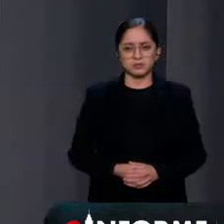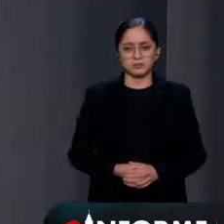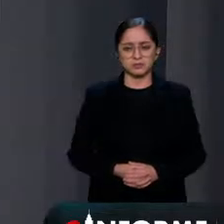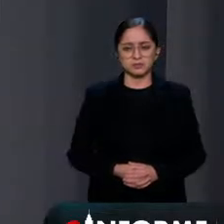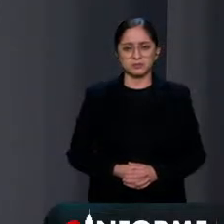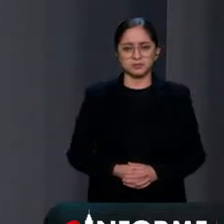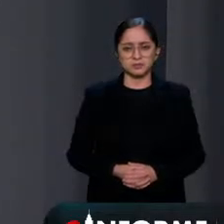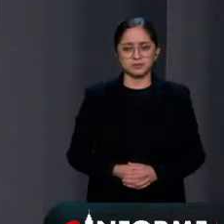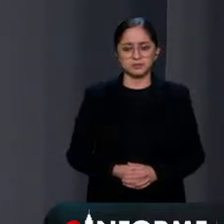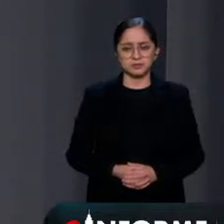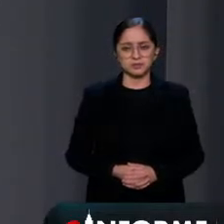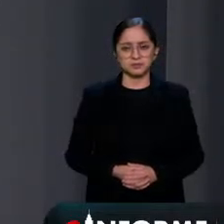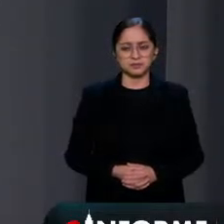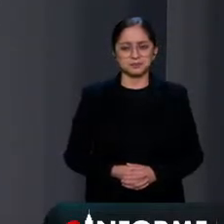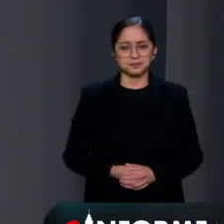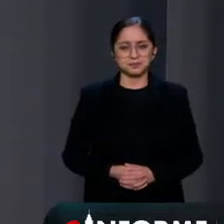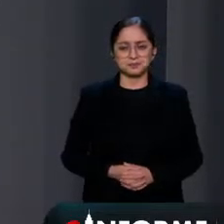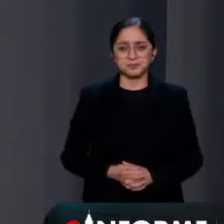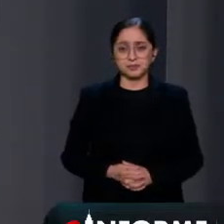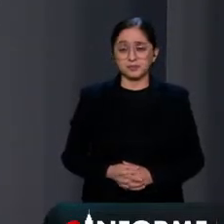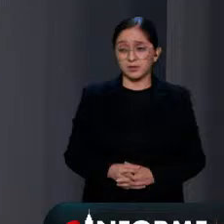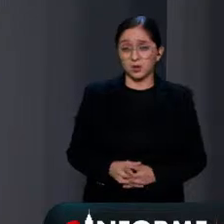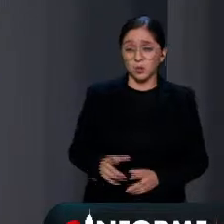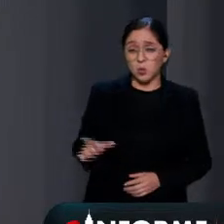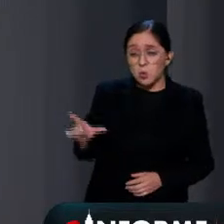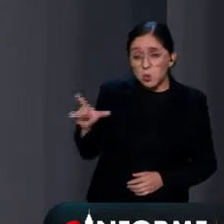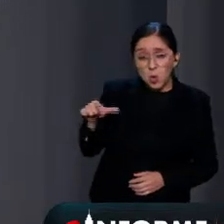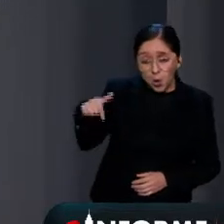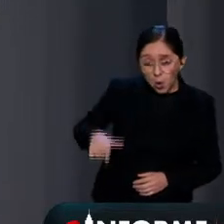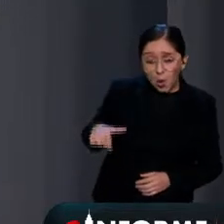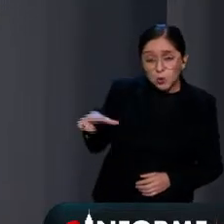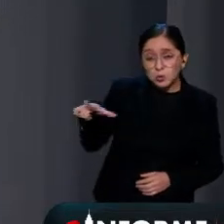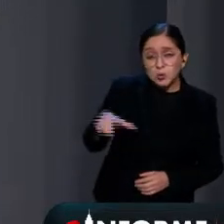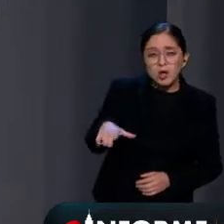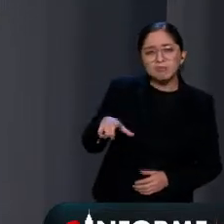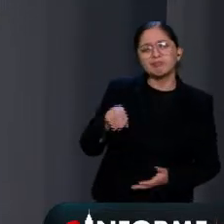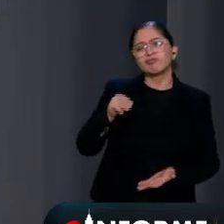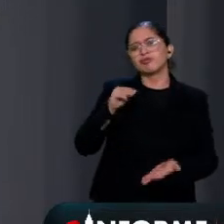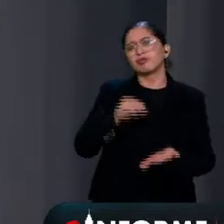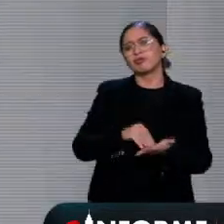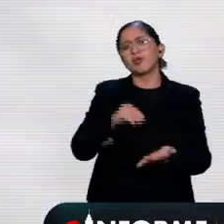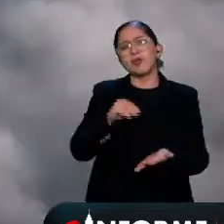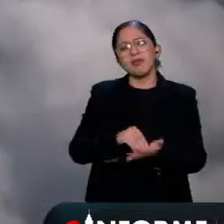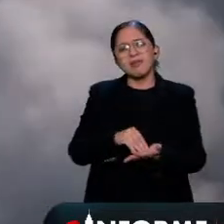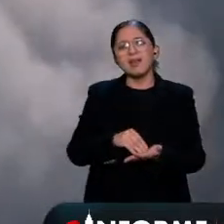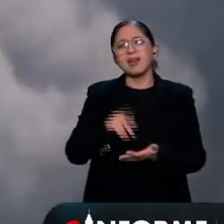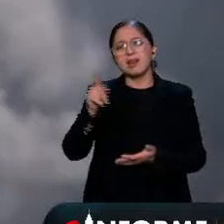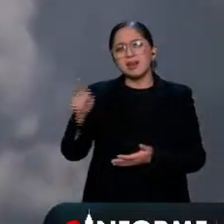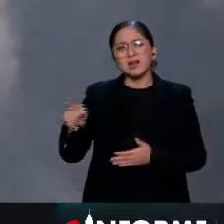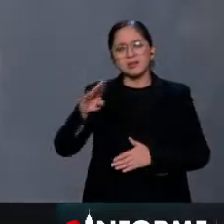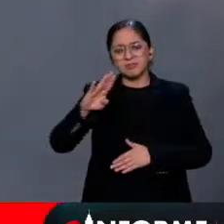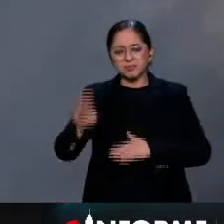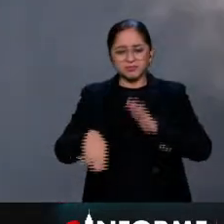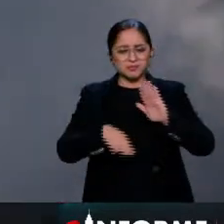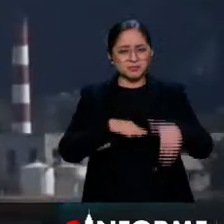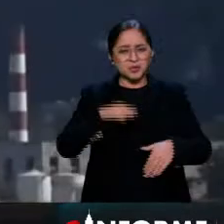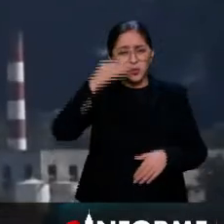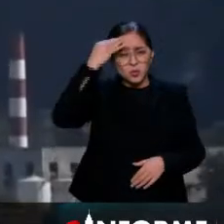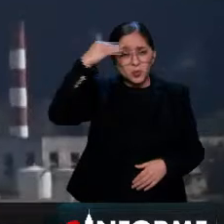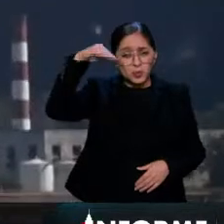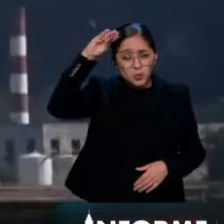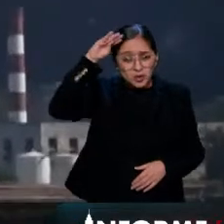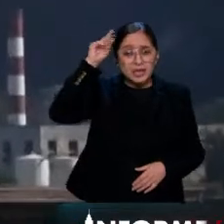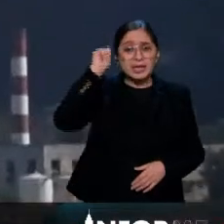Y hasta este lunes la situación continúa ahí en alerta en Matanzas, ahí en Cuba, luego de que un tercer